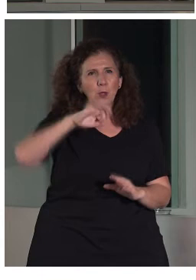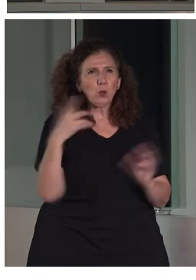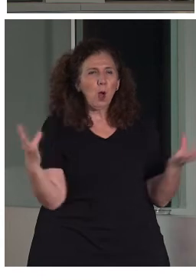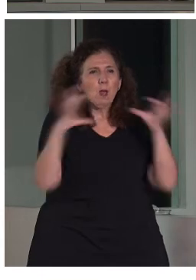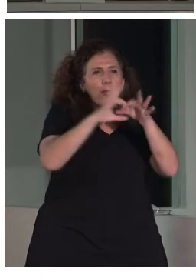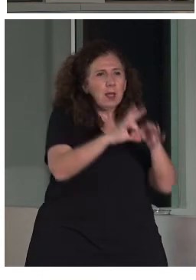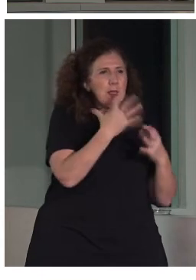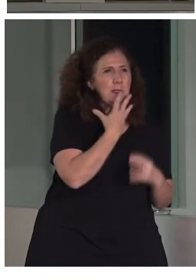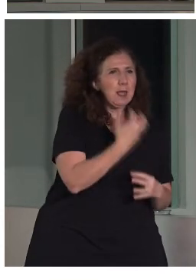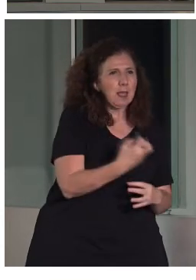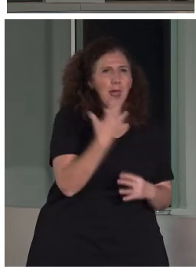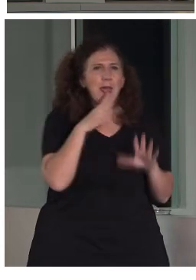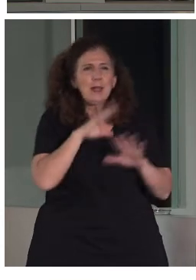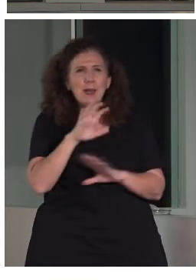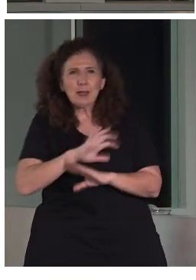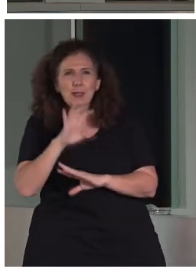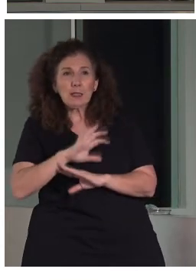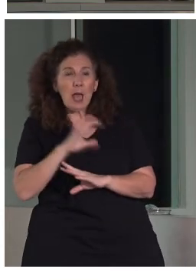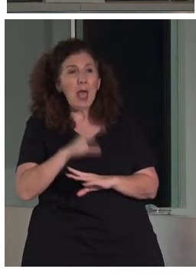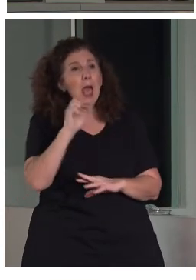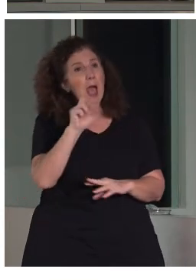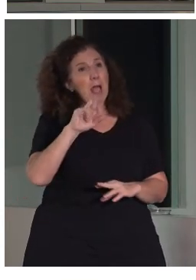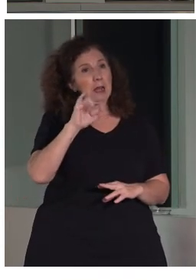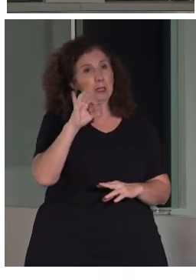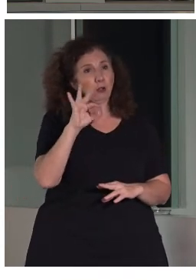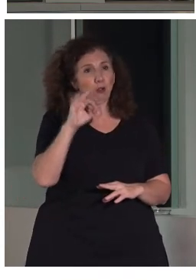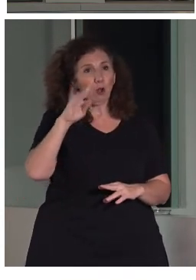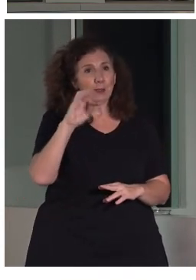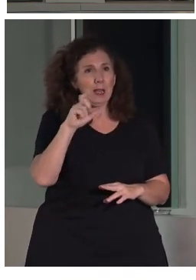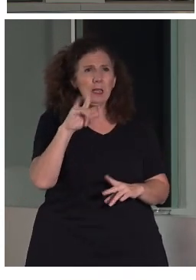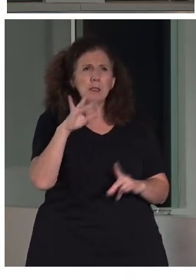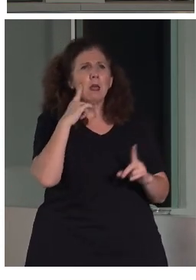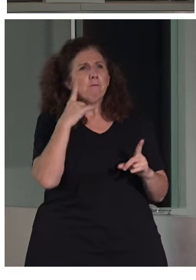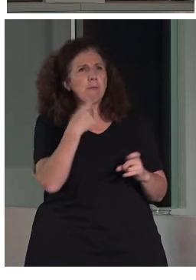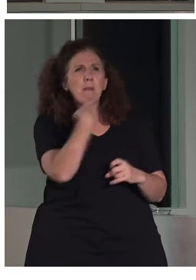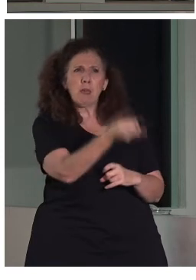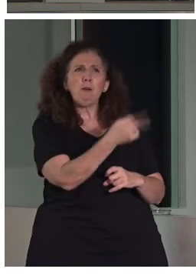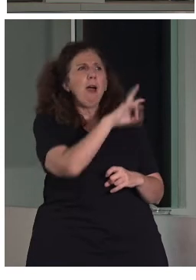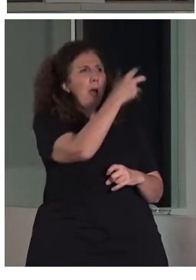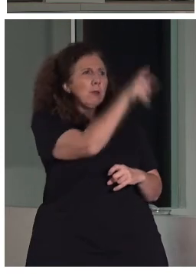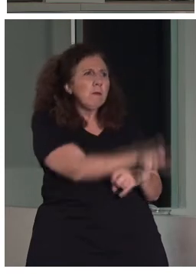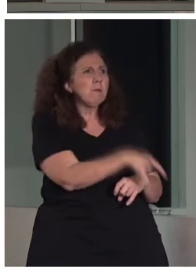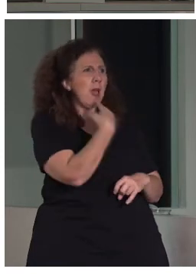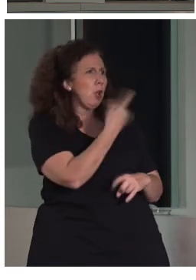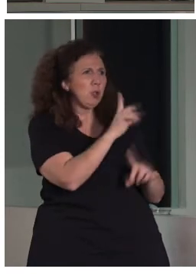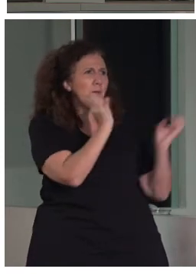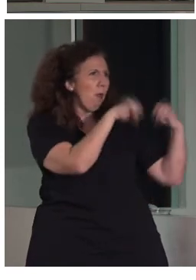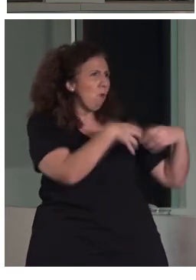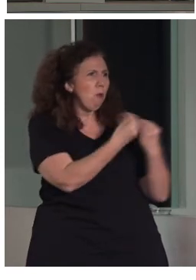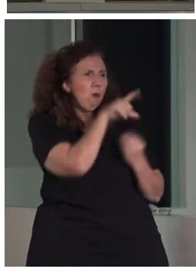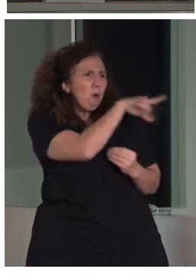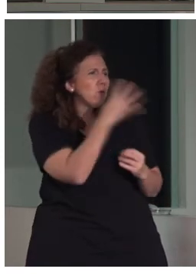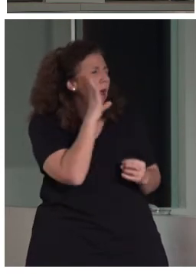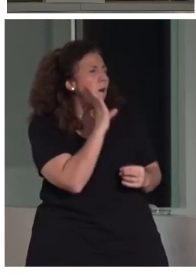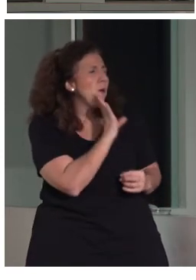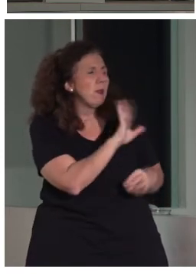la seriedad y la risa. Aristóteles había recriminado a Alejandro Magno sus amoríos con la cortesana Filis. Esta se